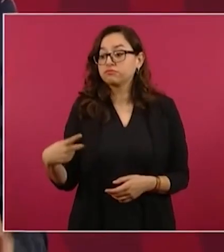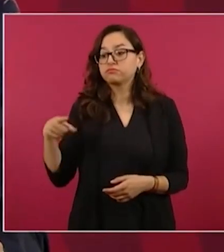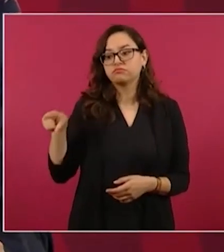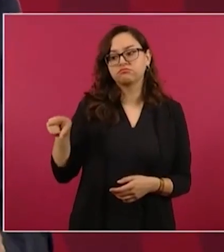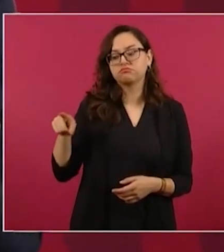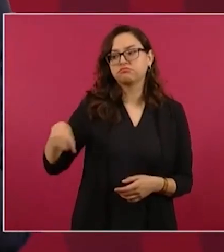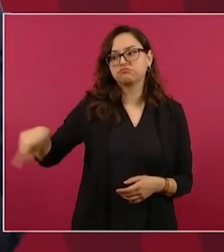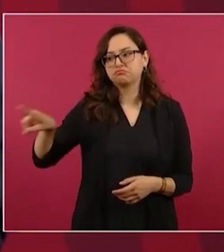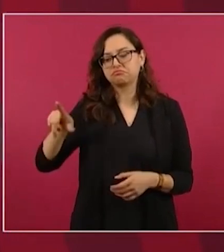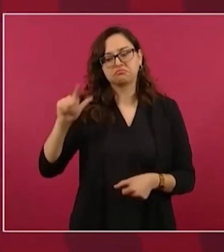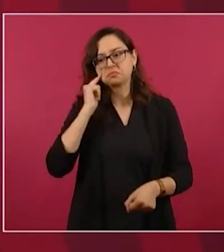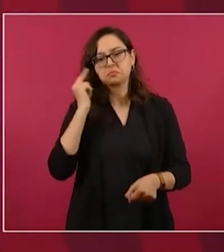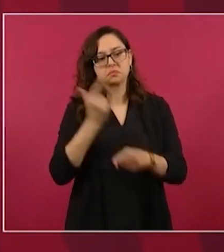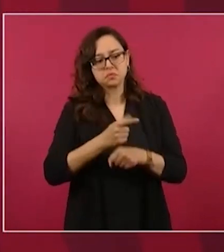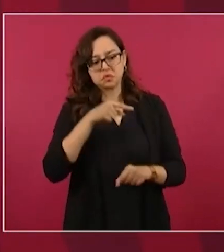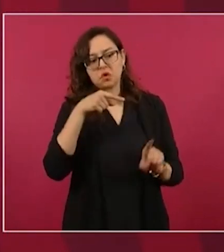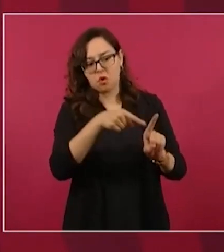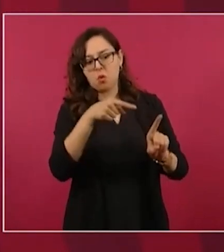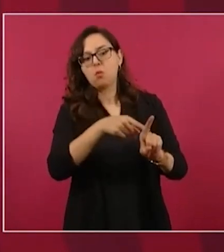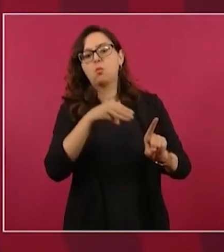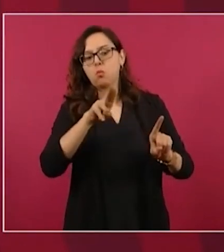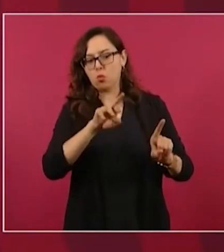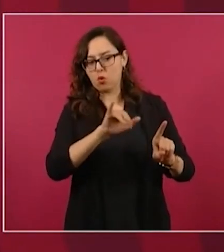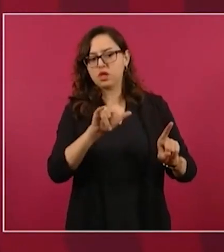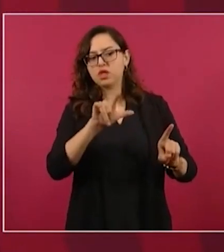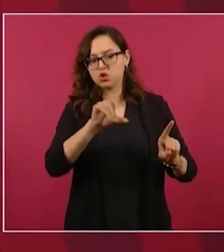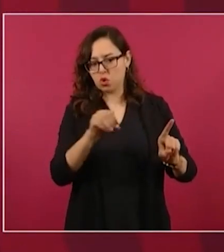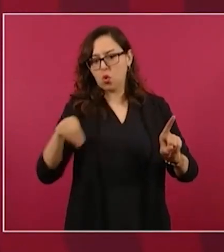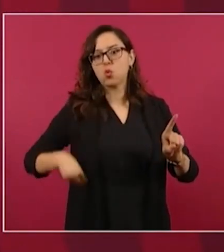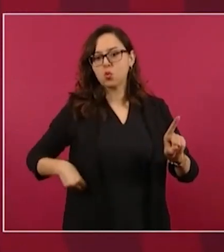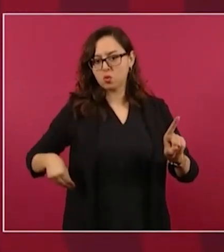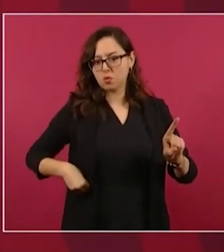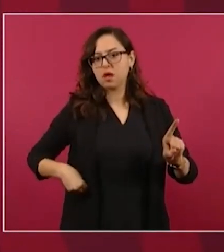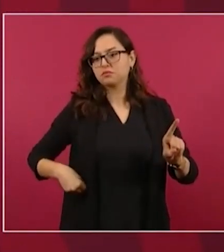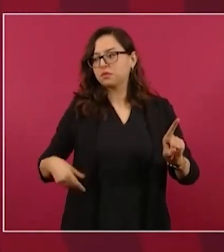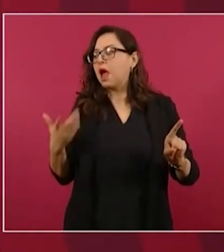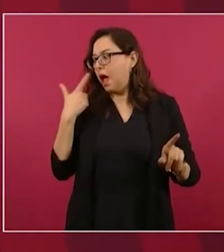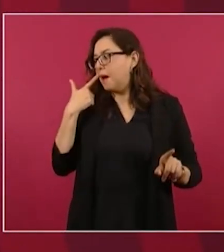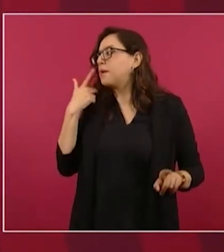aprobar y los jueces tienen que decidir